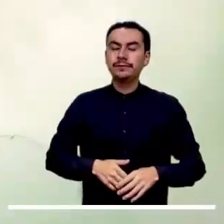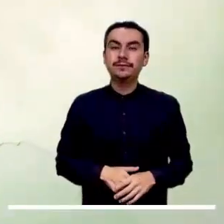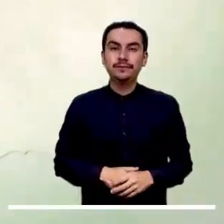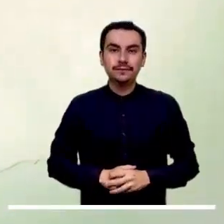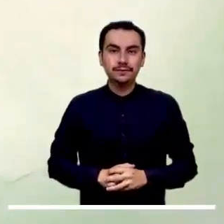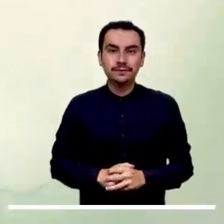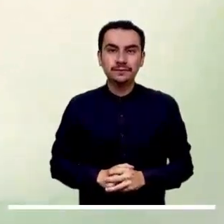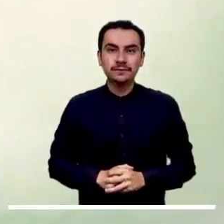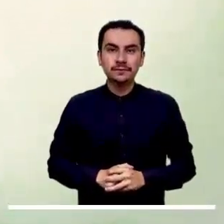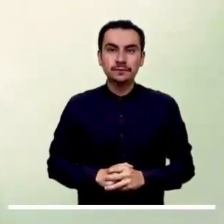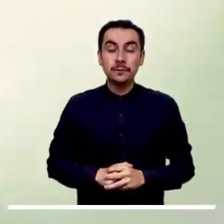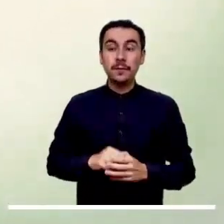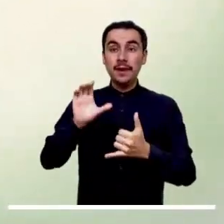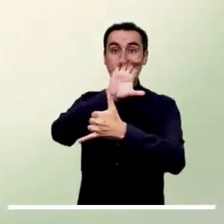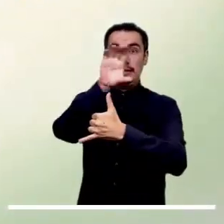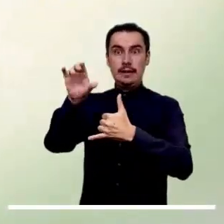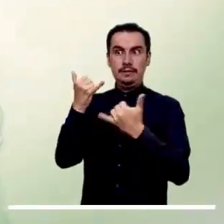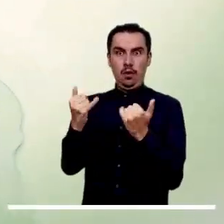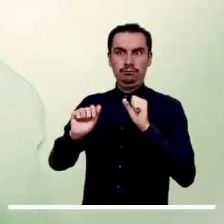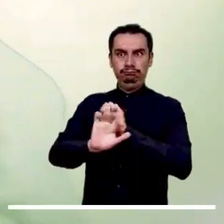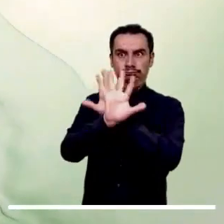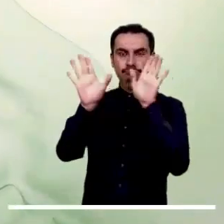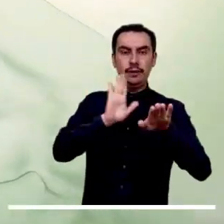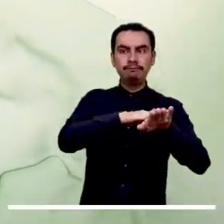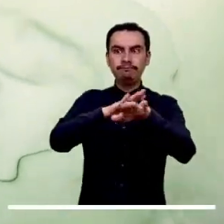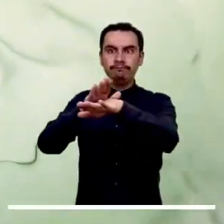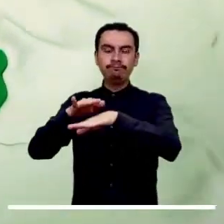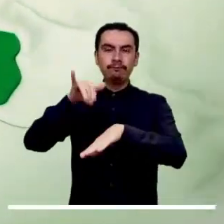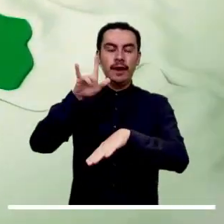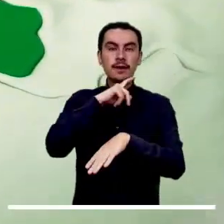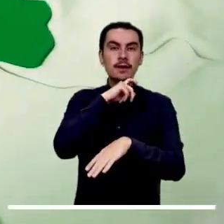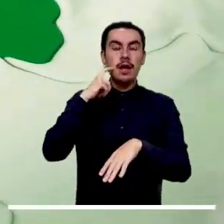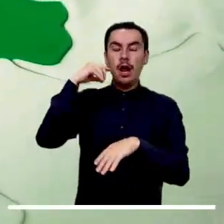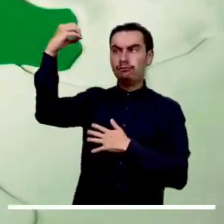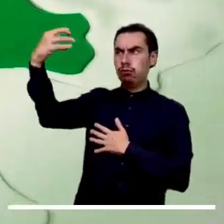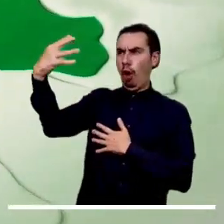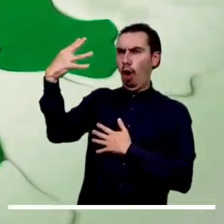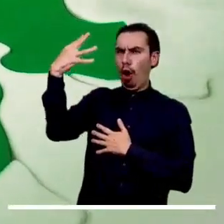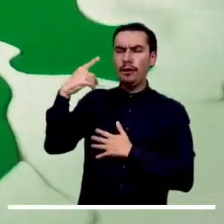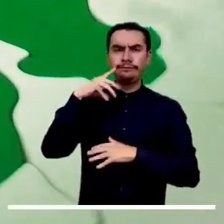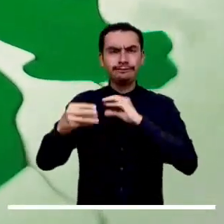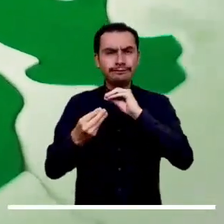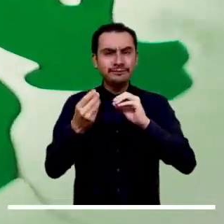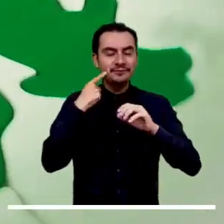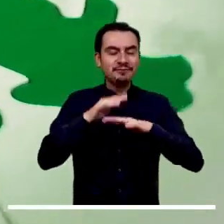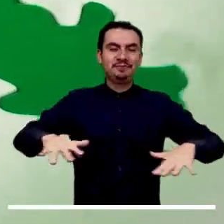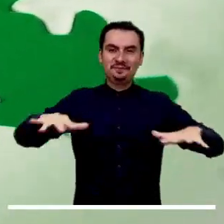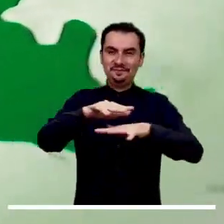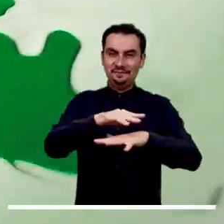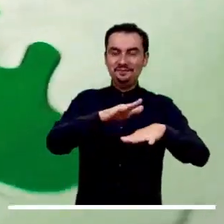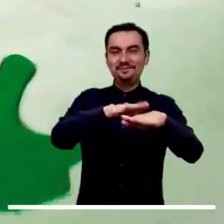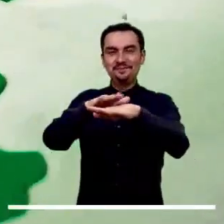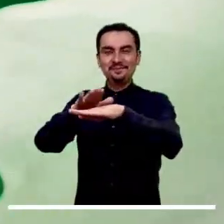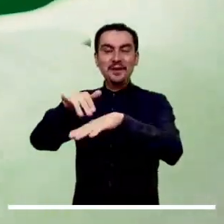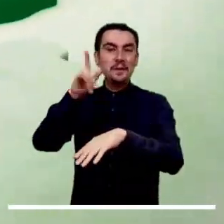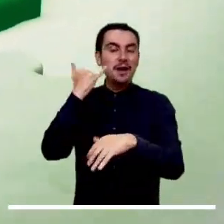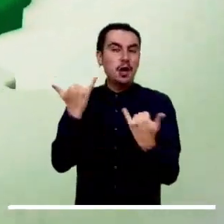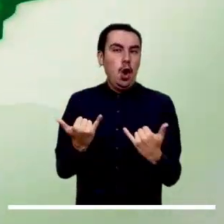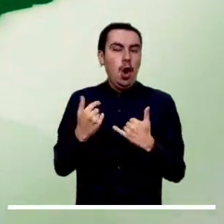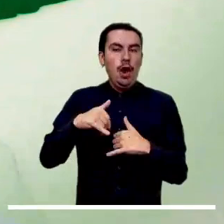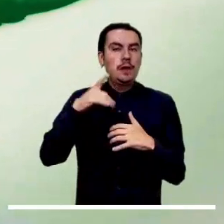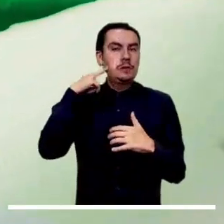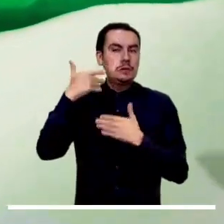En el Caribe se prevén condiciones seminubladas y lluvias en la Sierra Nevada de Santa Marta, Cesar y Sur de Bolívar.